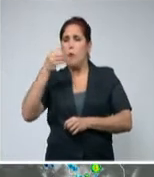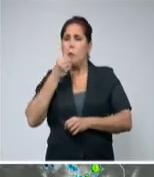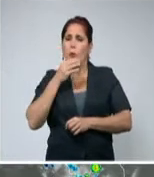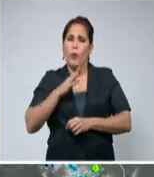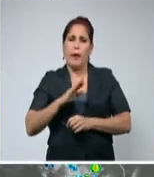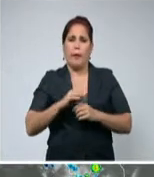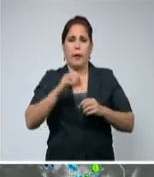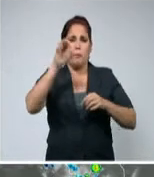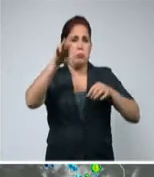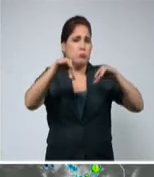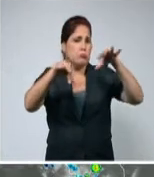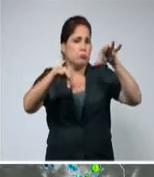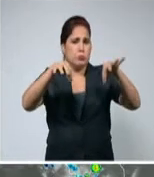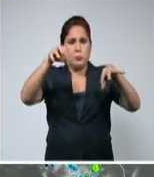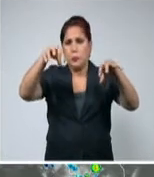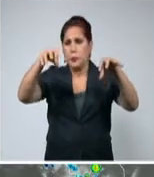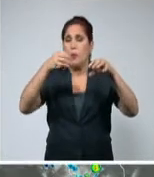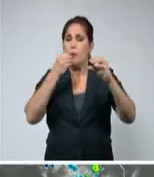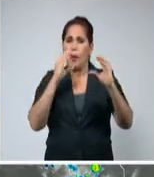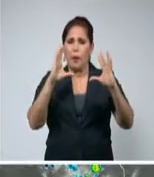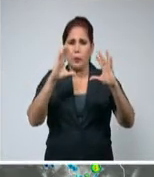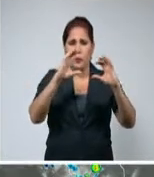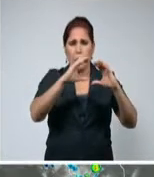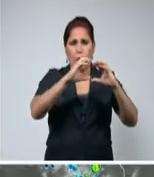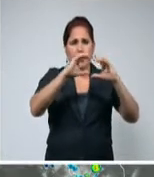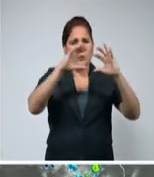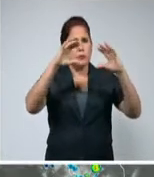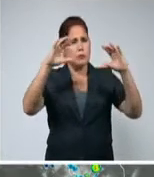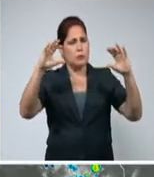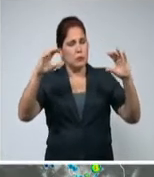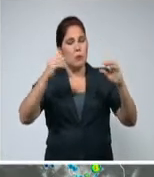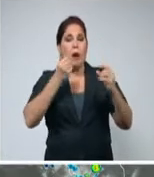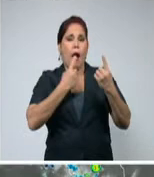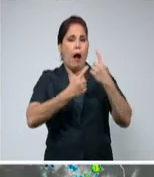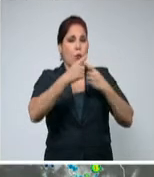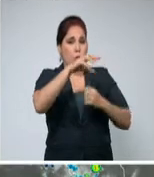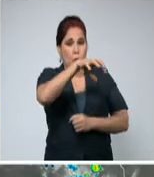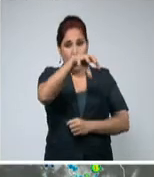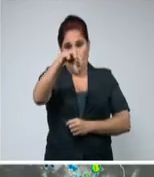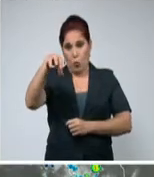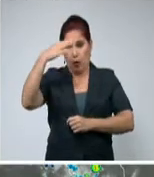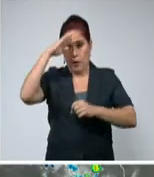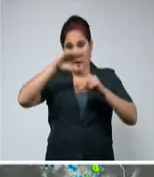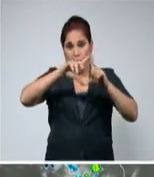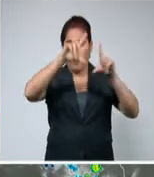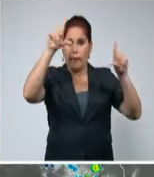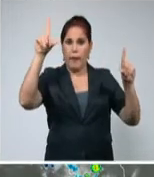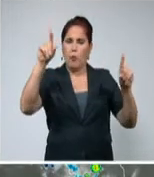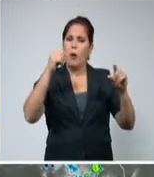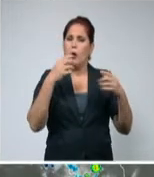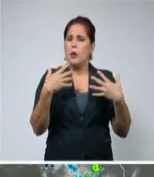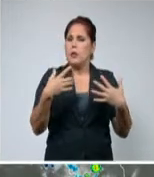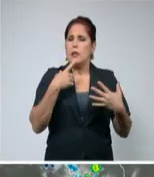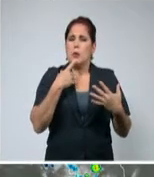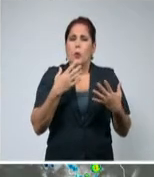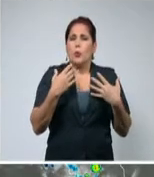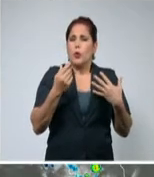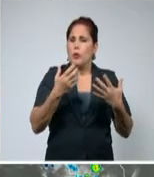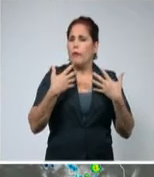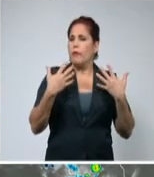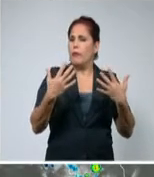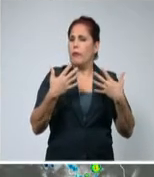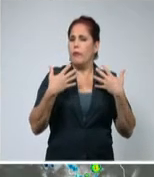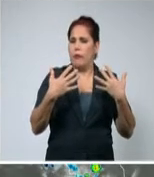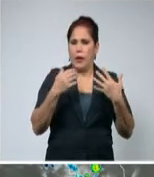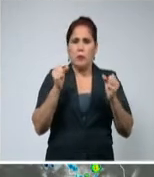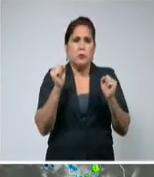precipitaciones. Este predominio de poca nubosidad también durante la madrugada favorece que en algunos puntos las temperaturas desciendan y todavía se registran valores que llegan a